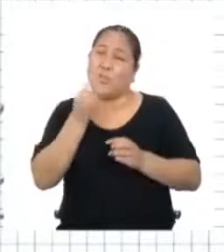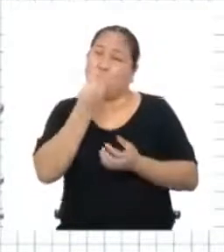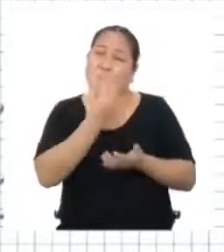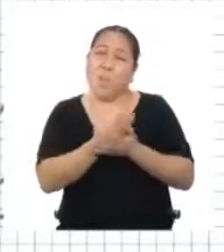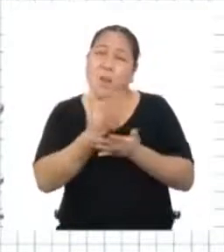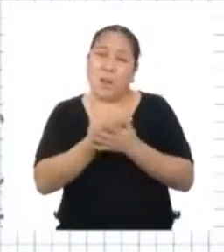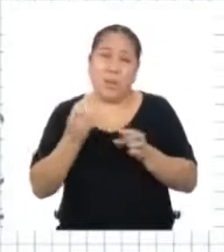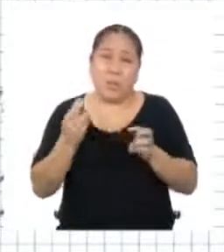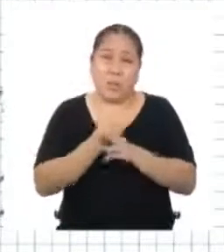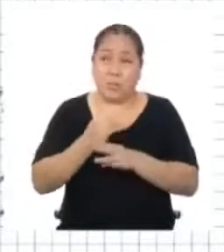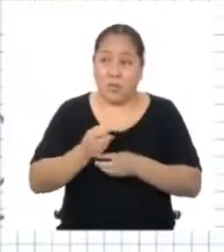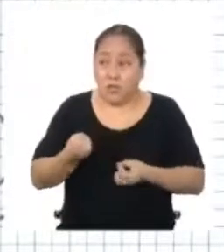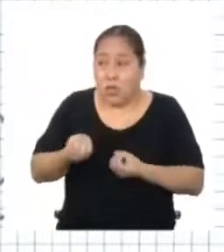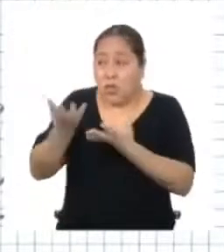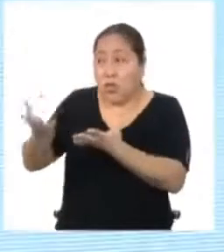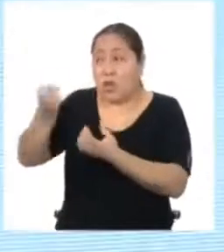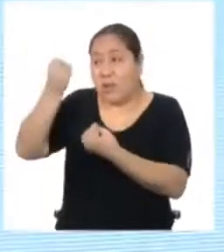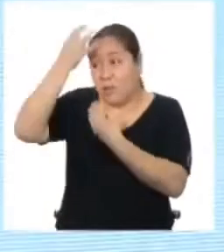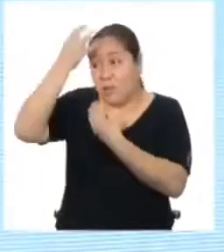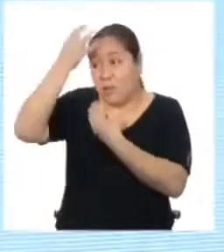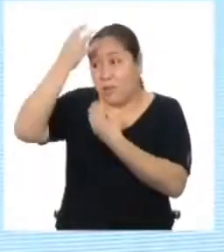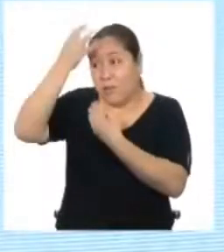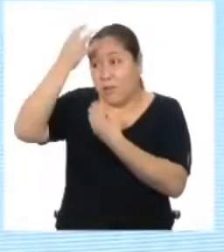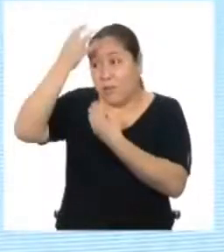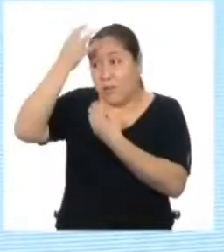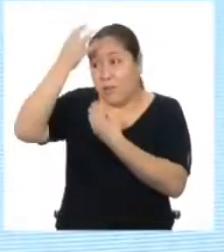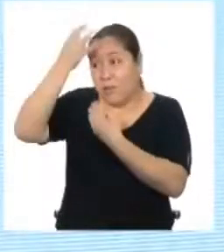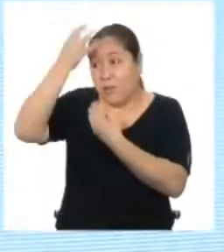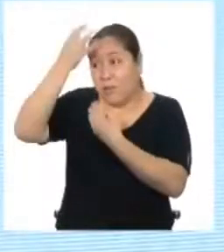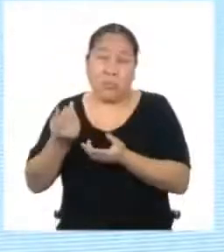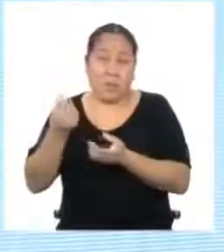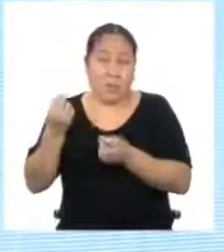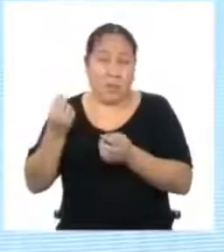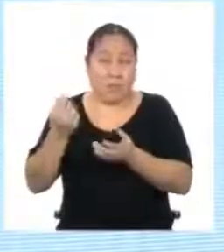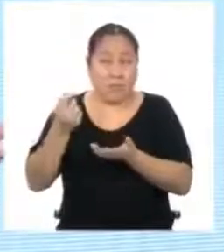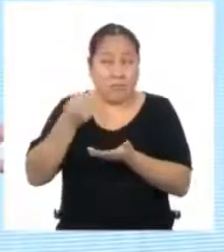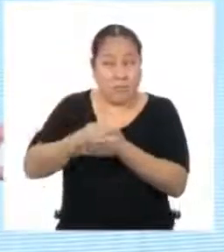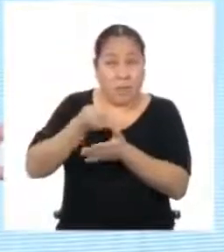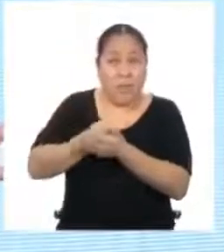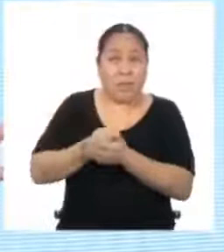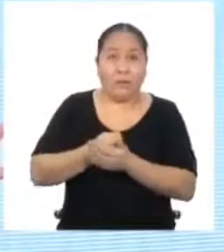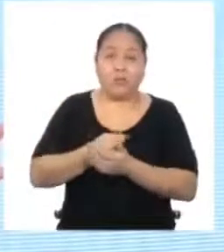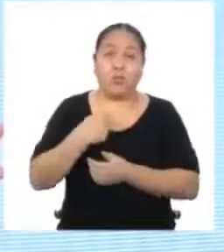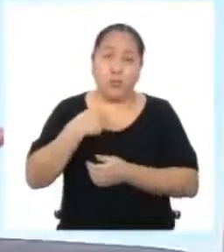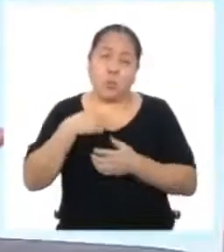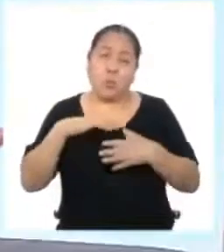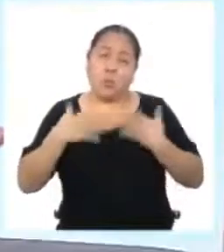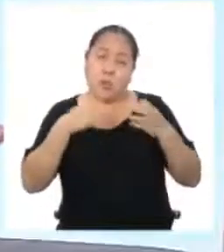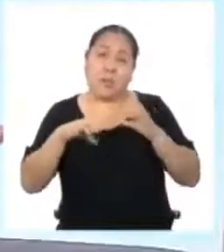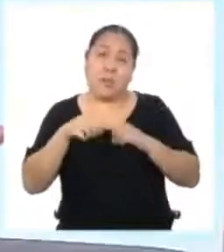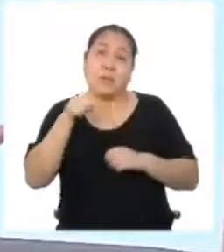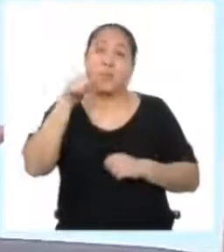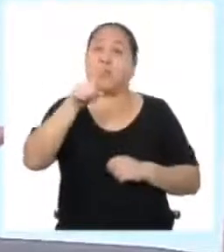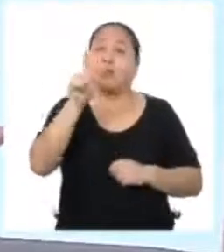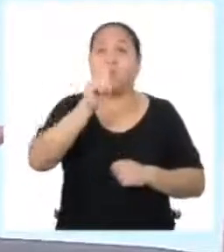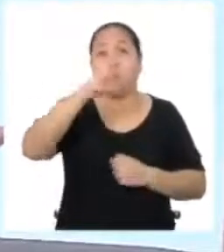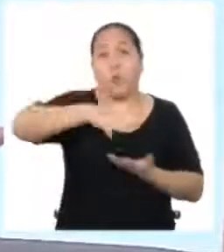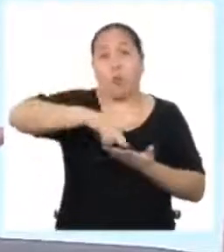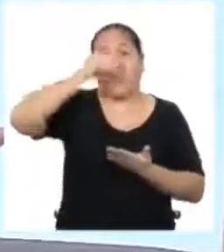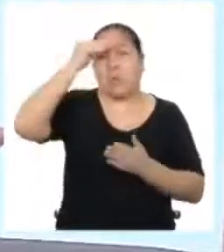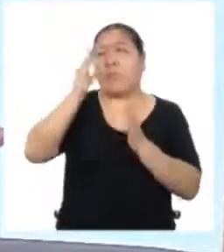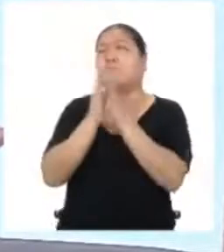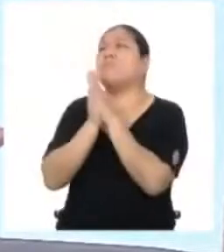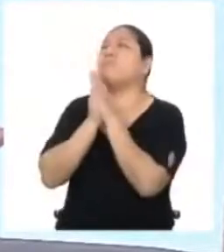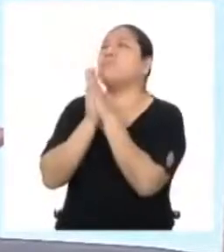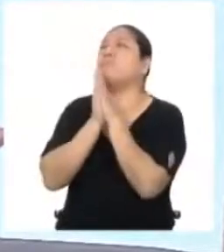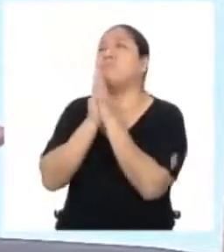tengo, ¿harías el presupuesto por mí? Podría hacerlo por ti, pero no aprenderías nada Ya puedes, porfis,